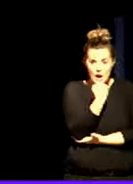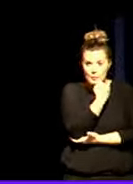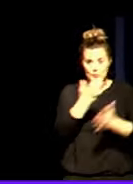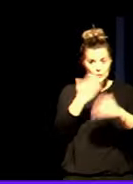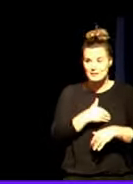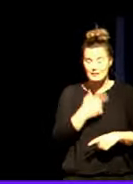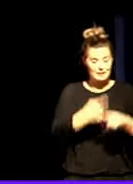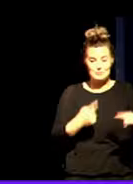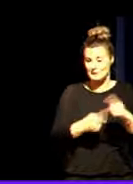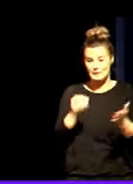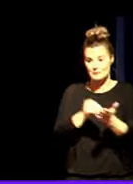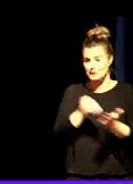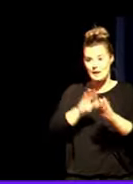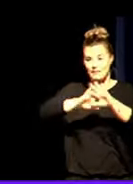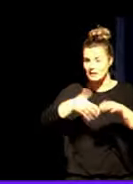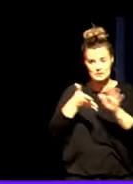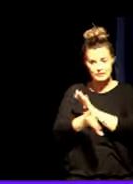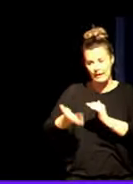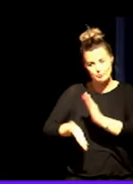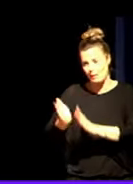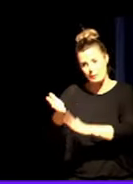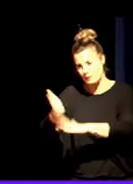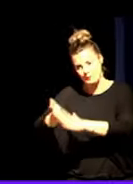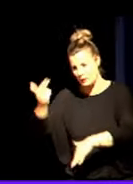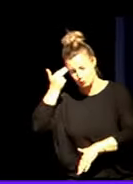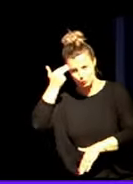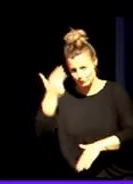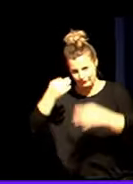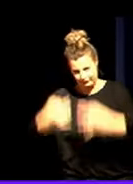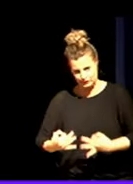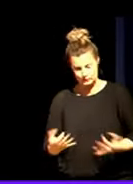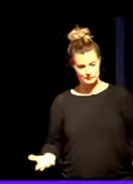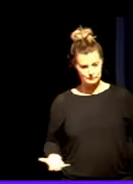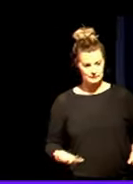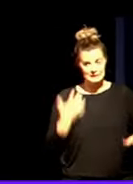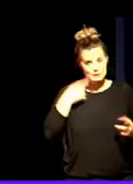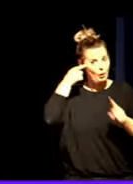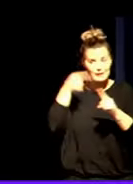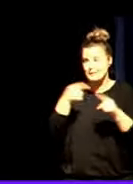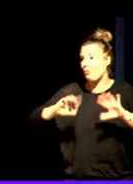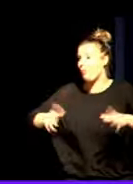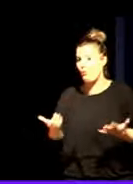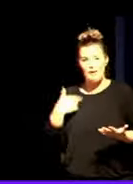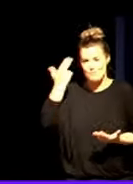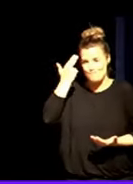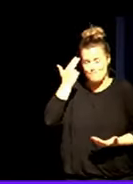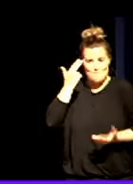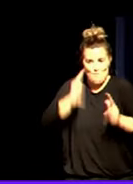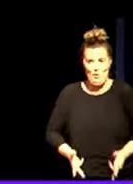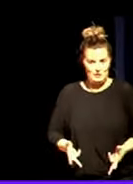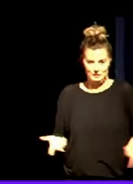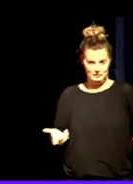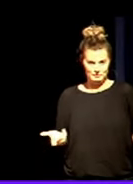mitad de los casos van a desarrollar una conducta suicida, una tentativa, ahí sí, con objetivo de morir a lo largo de su vida, hasta la mitad de las personas que se